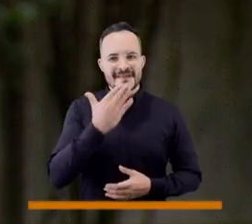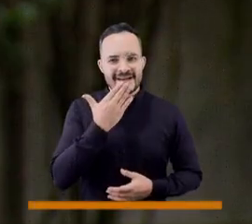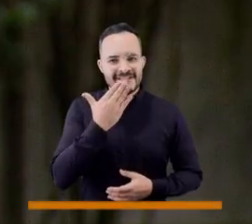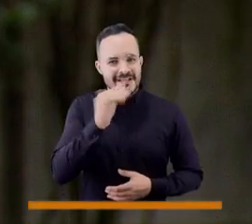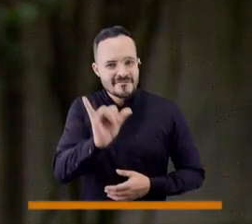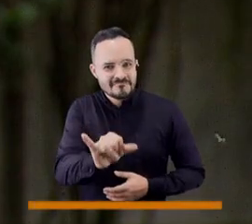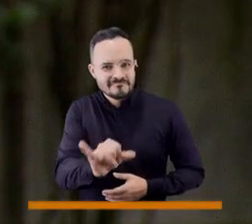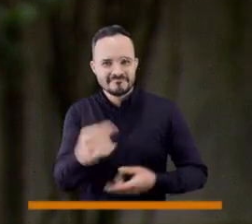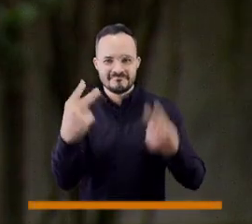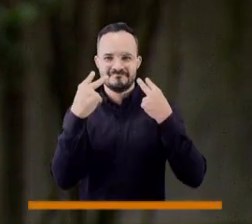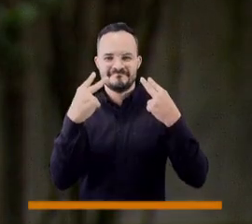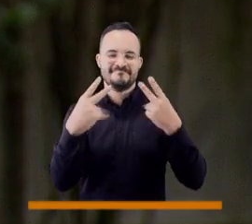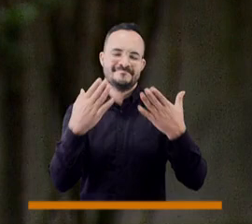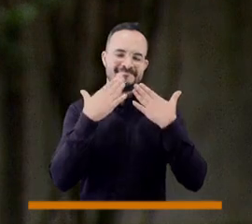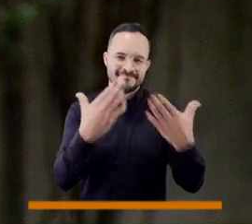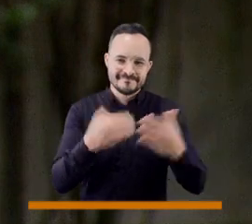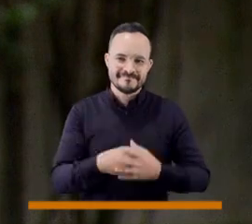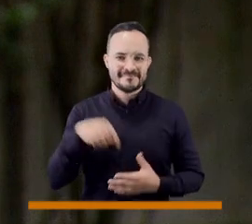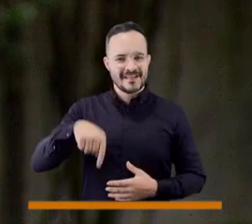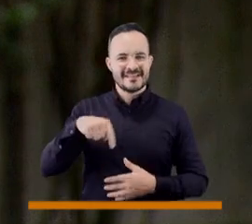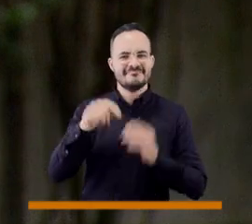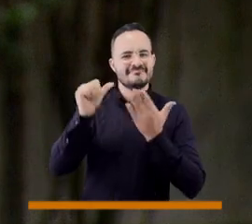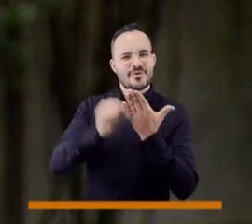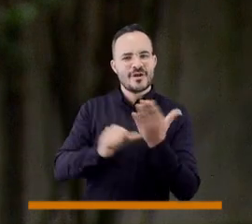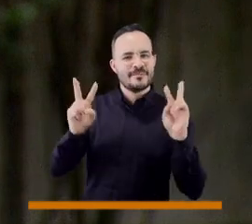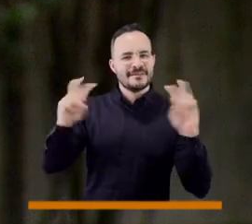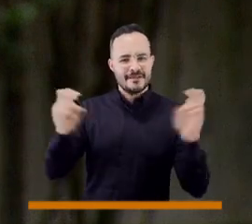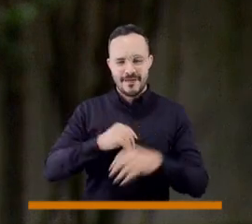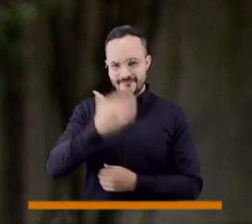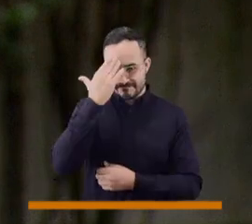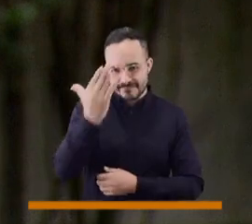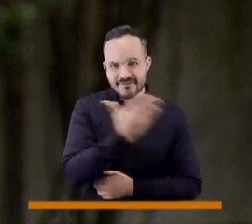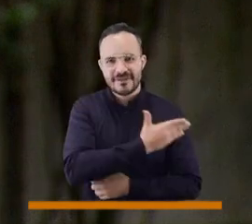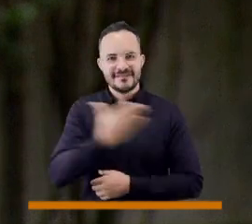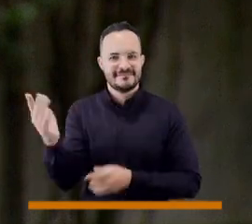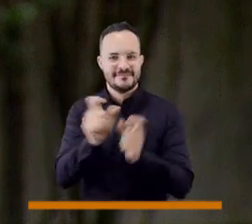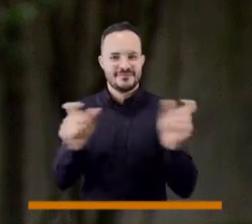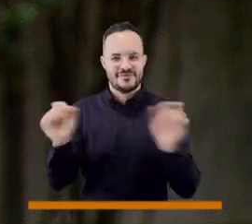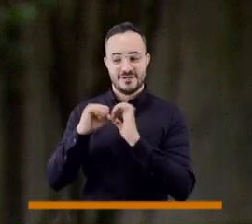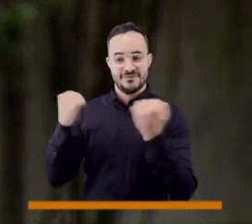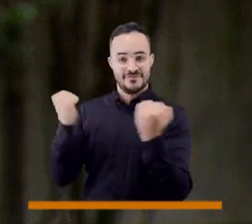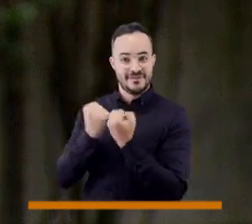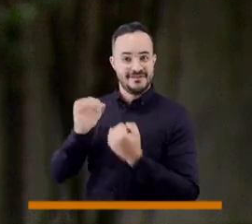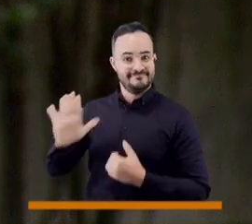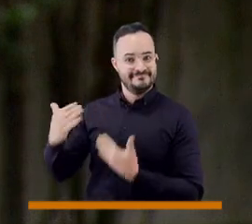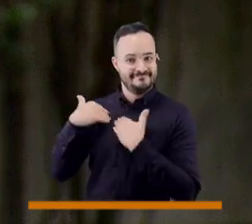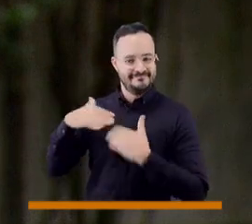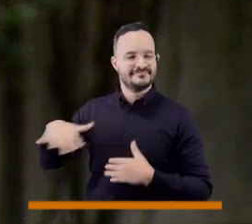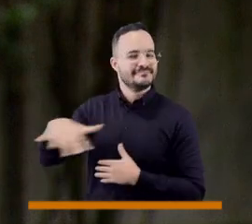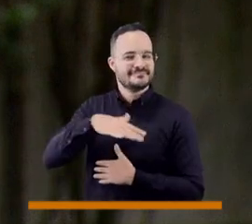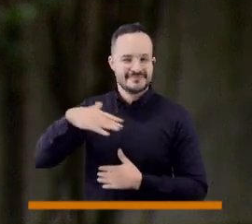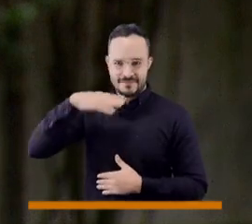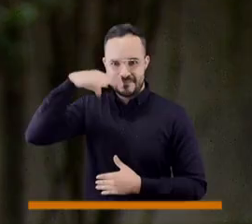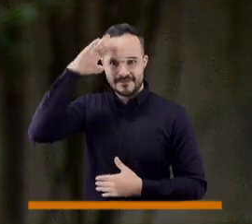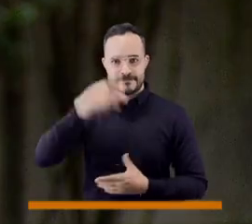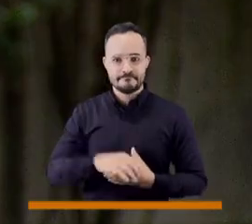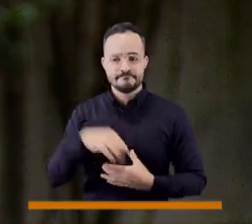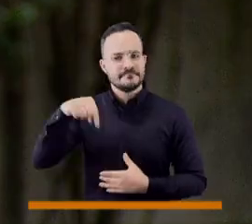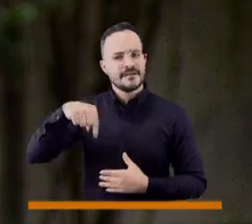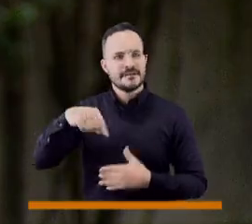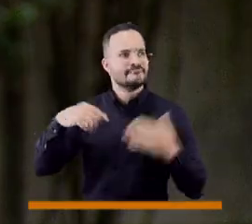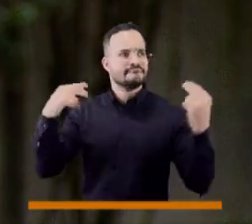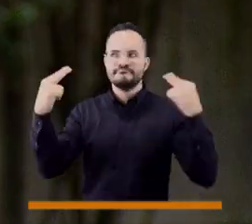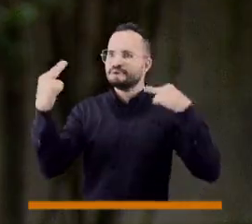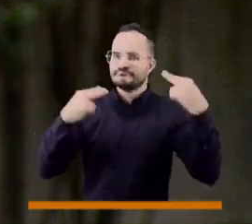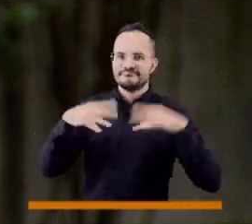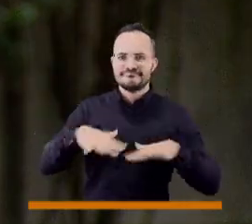Gracias por continuar con nosotros, aquí en De Frente a la Gente, programa del Consejo de nuestra ciudad de Medellín, hoy desde